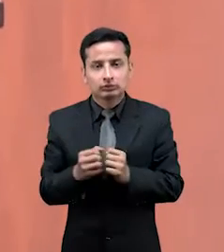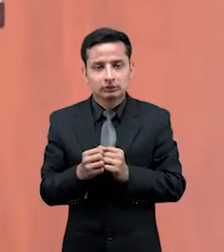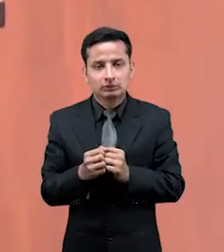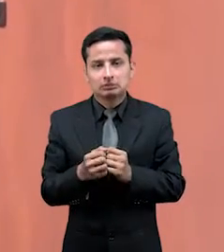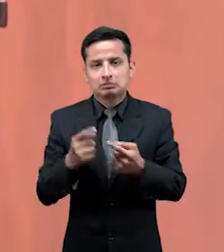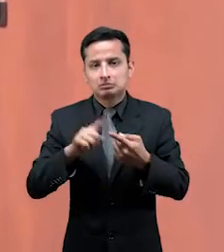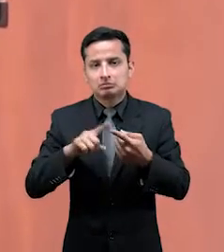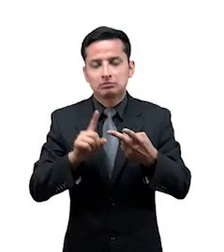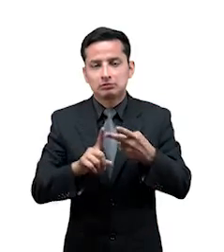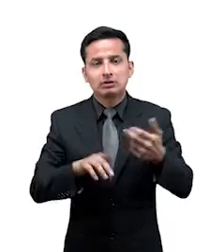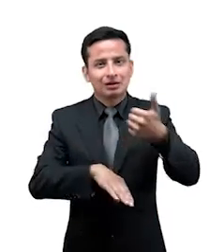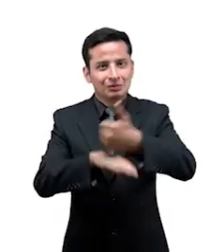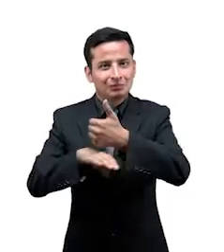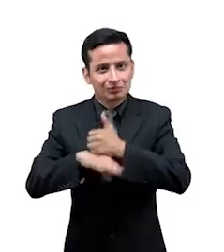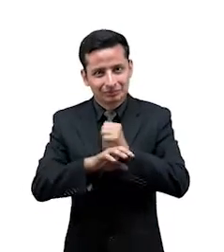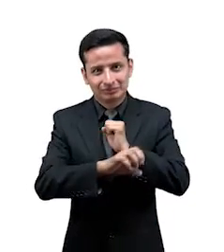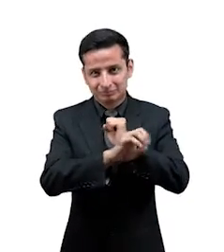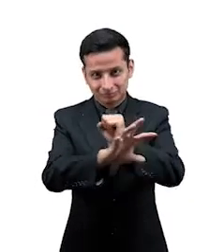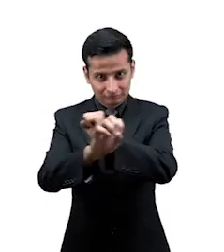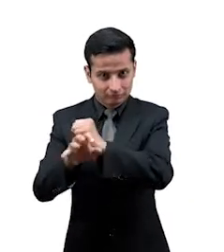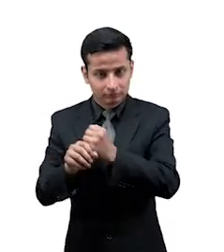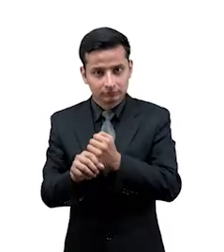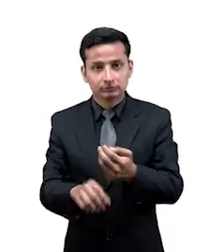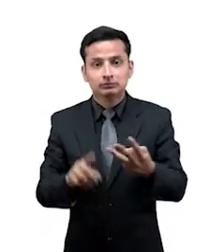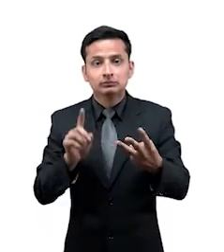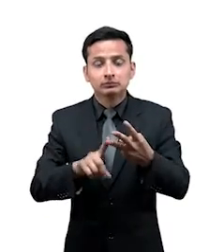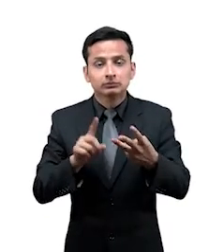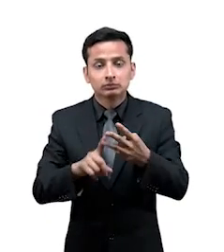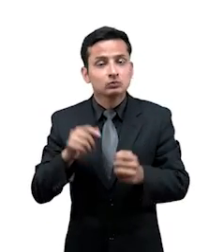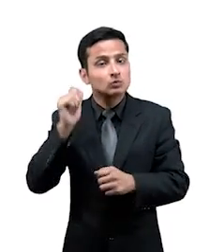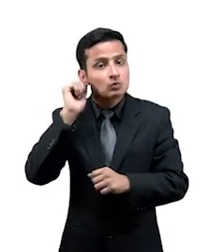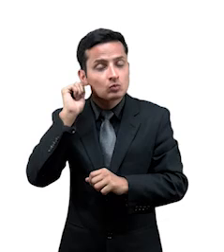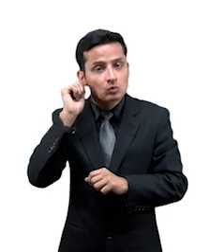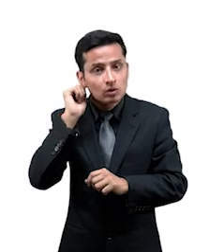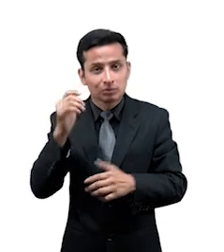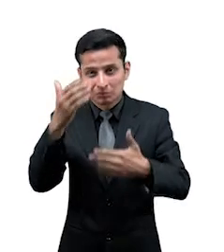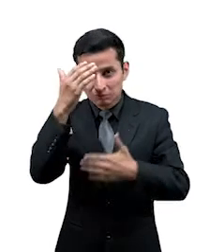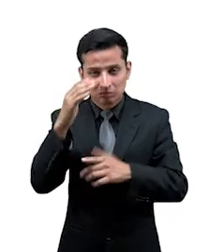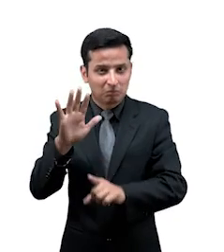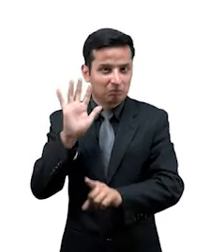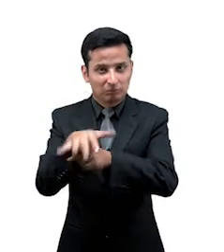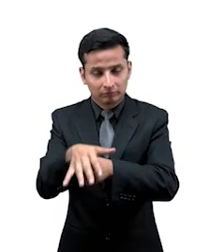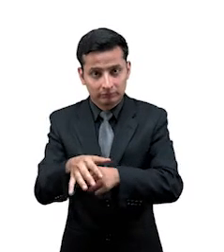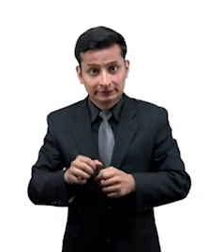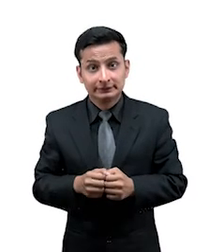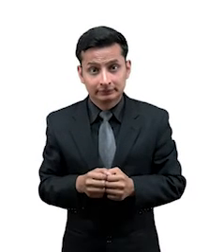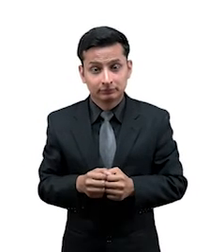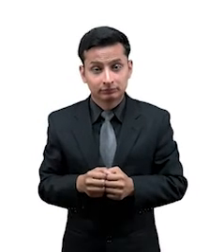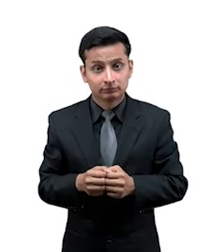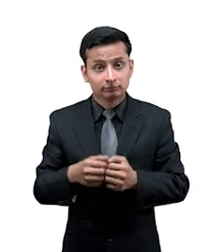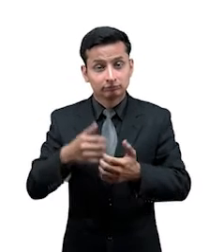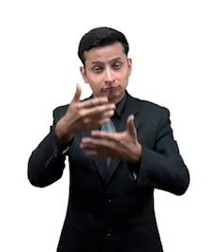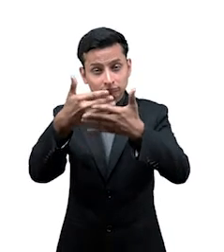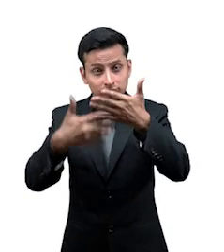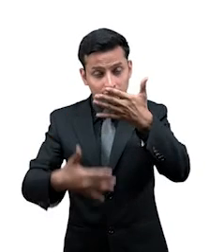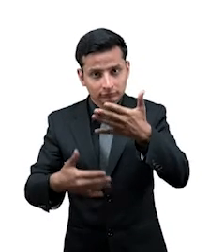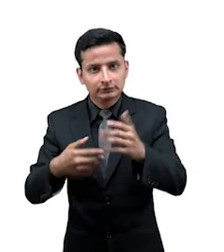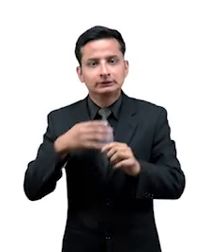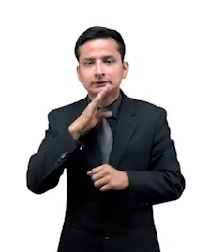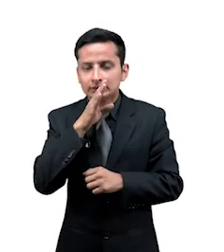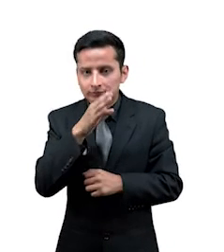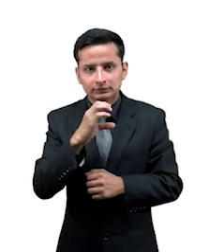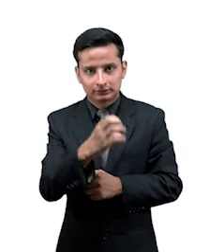publicidad electoral, promoción de autoridades y sobre todo la violencia política contra la mujer, reportes que serán